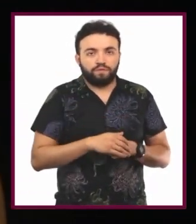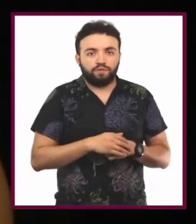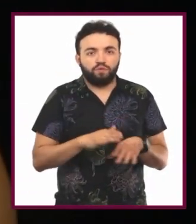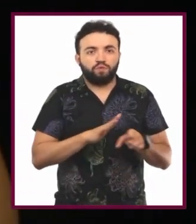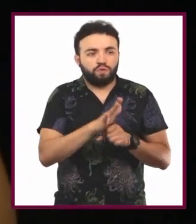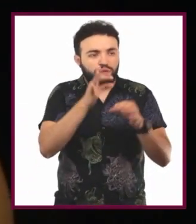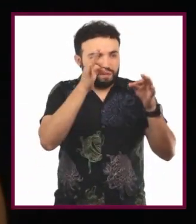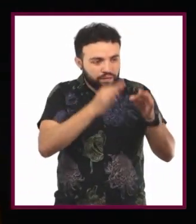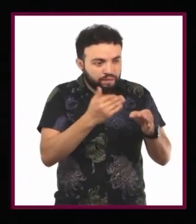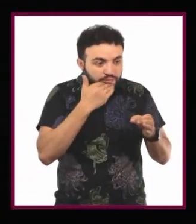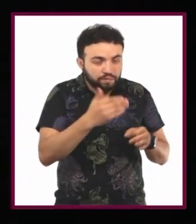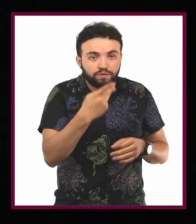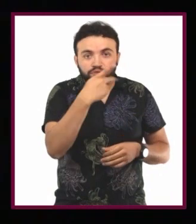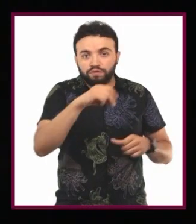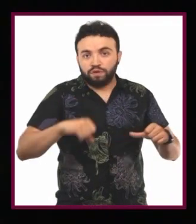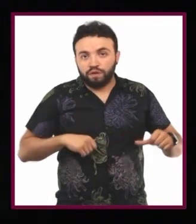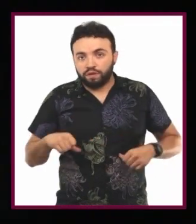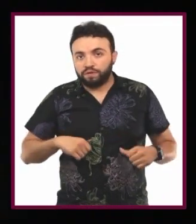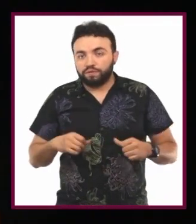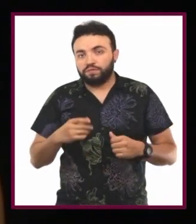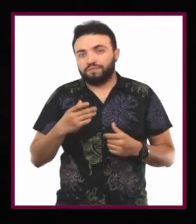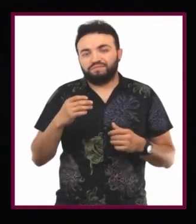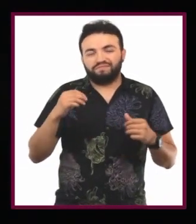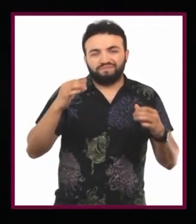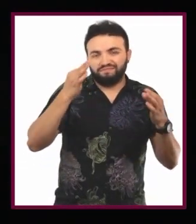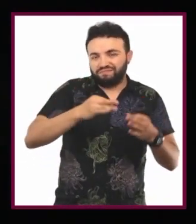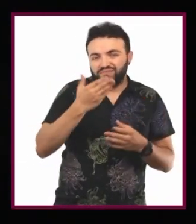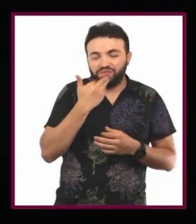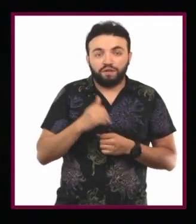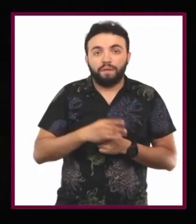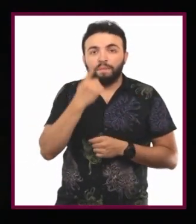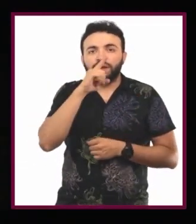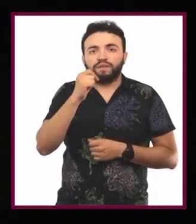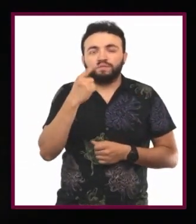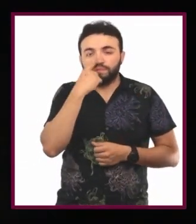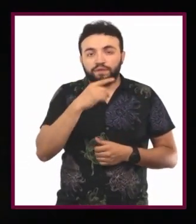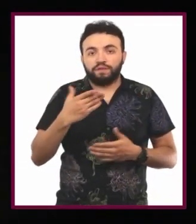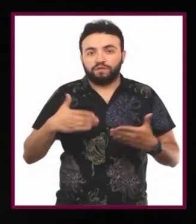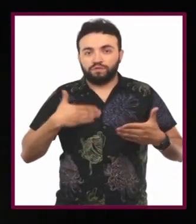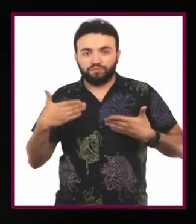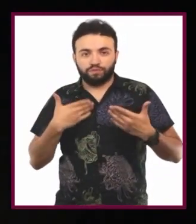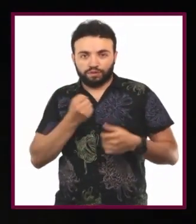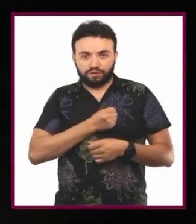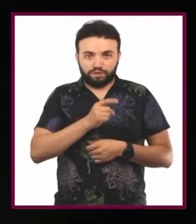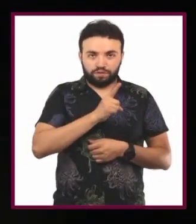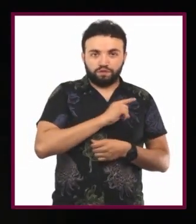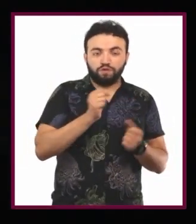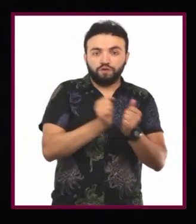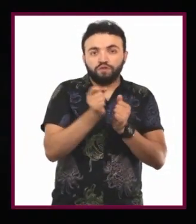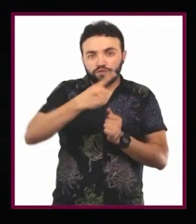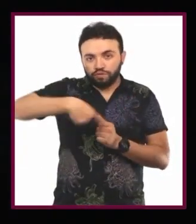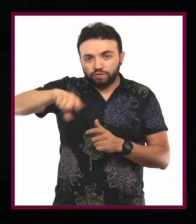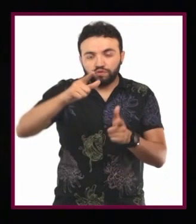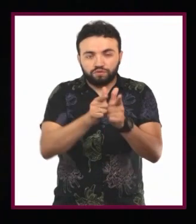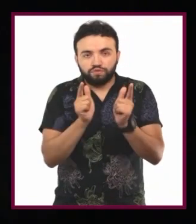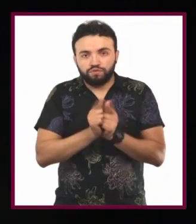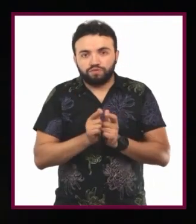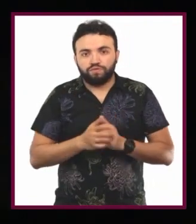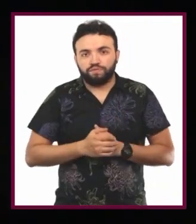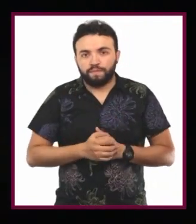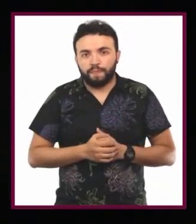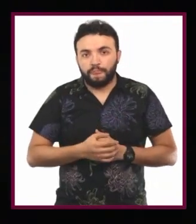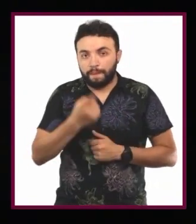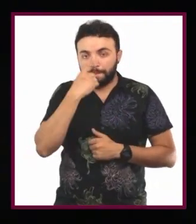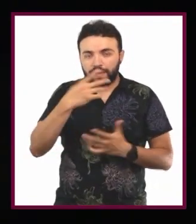correcto e incorrecto de sus acciones con el fin de llevar una convivencia saludable con el resto del grupo. ¿Me cachan? Es evidente que para